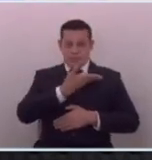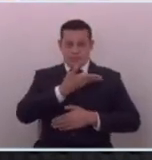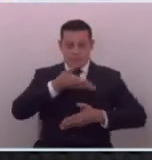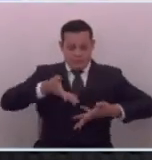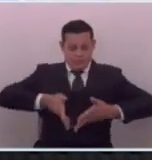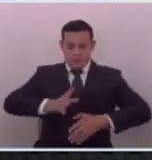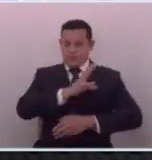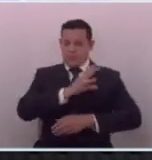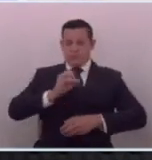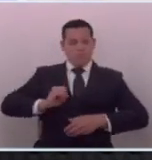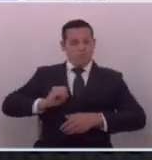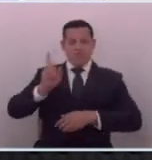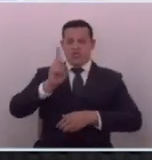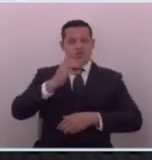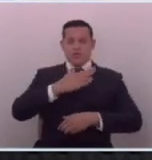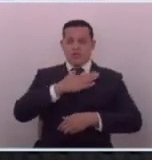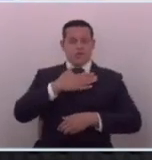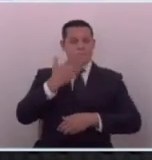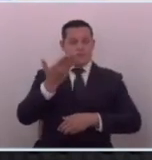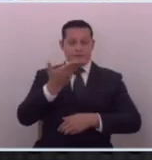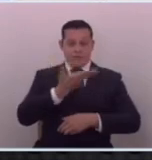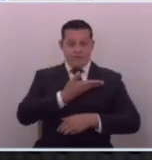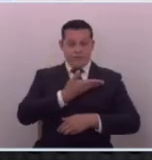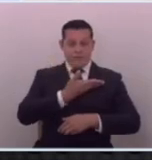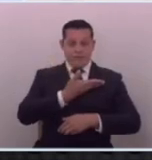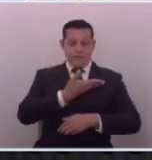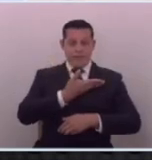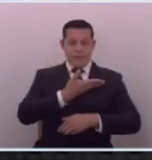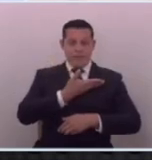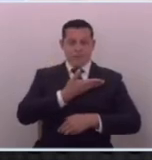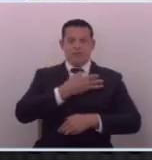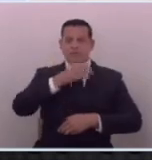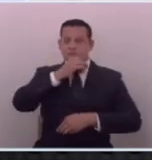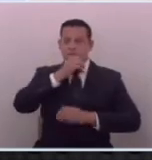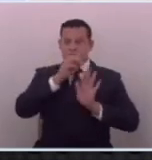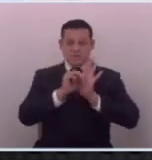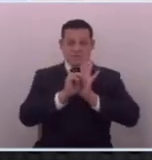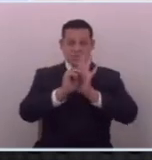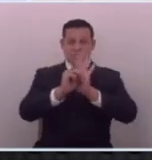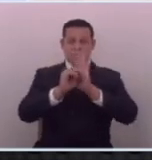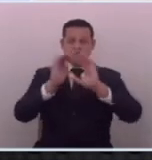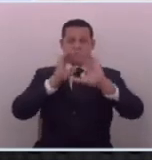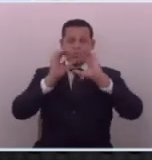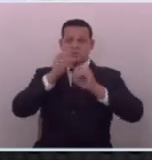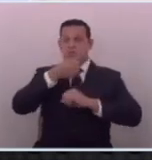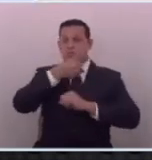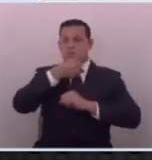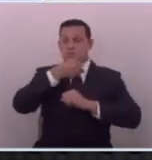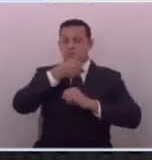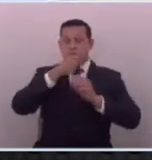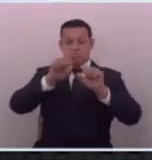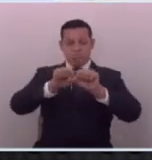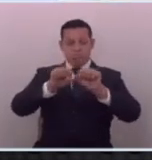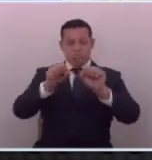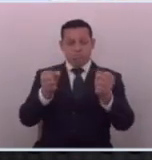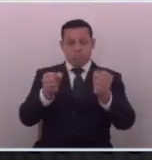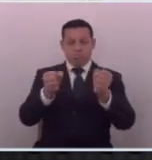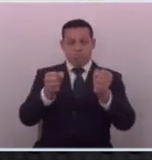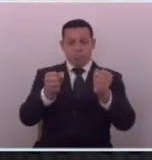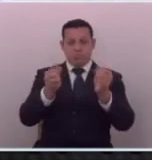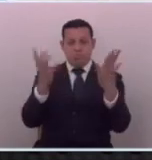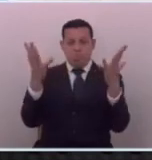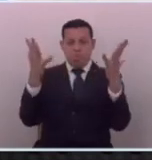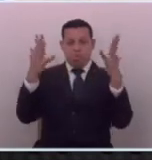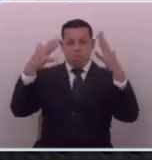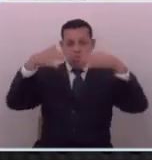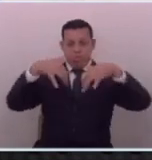salvadoreños tienen la culpa de que esos viejos modelos fracasados de comunicación estén en quiebra hace dos